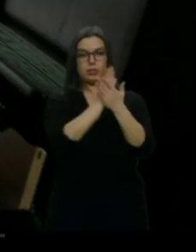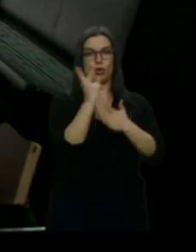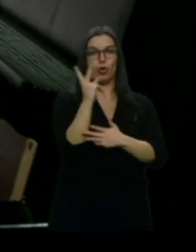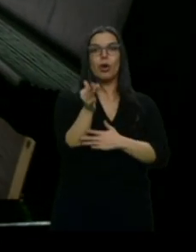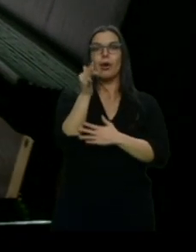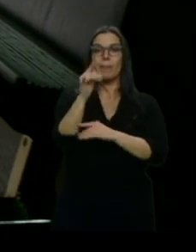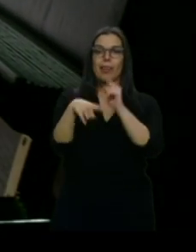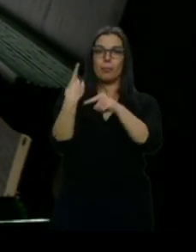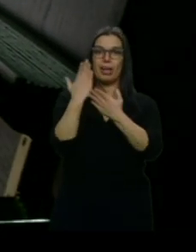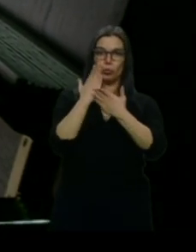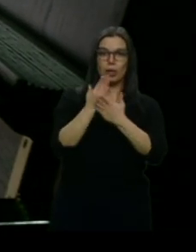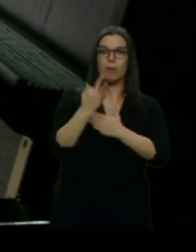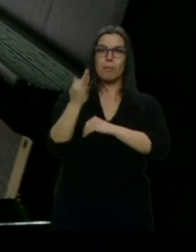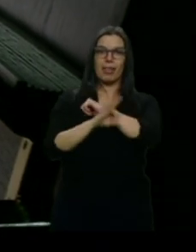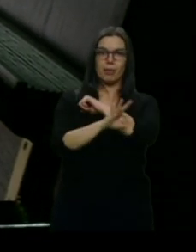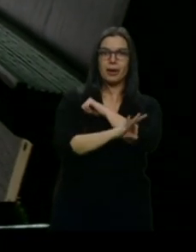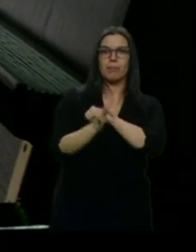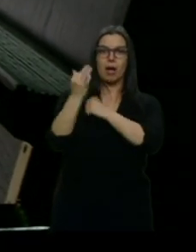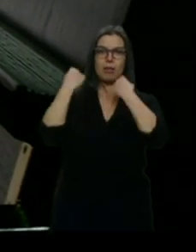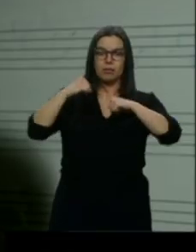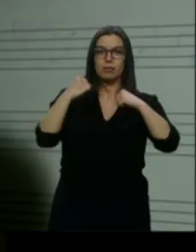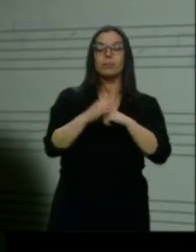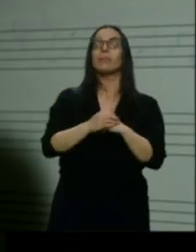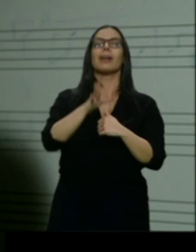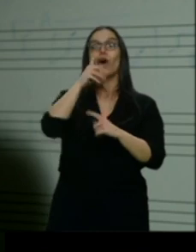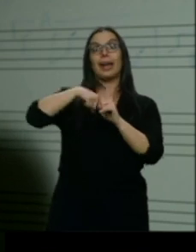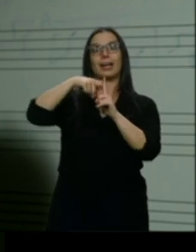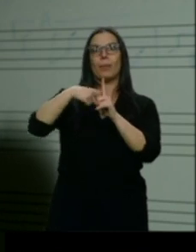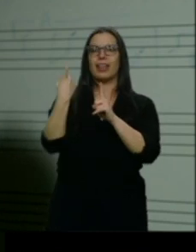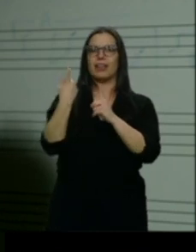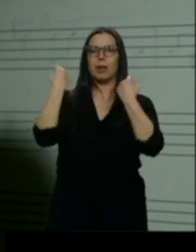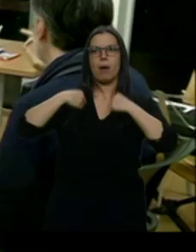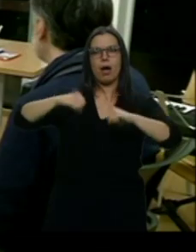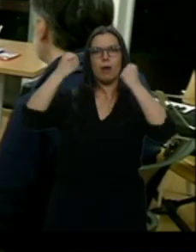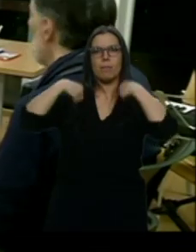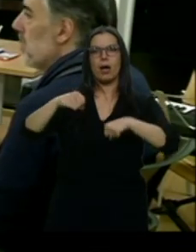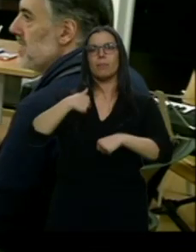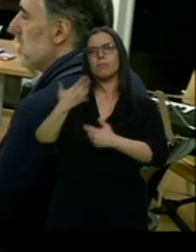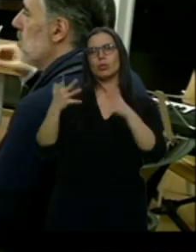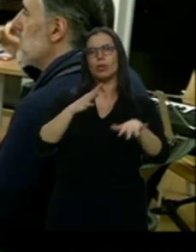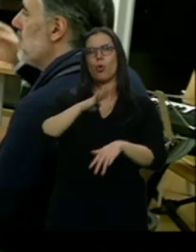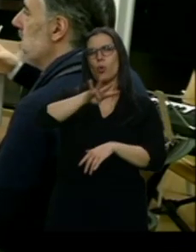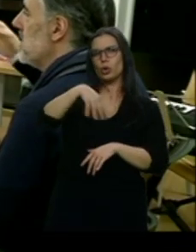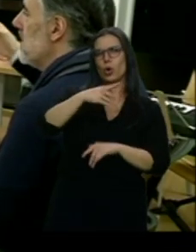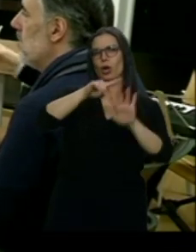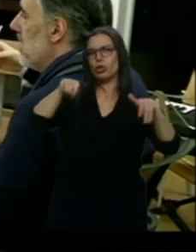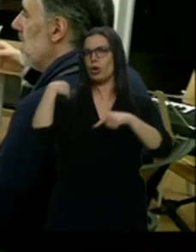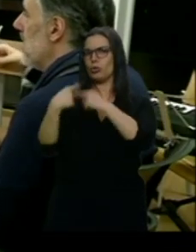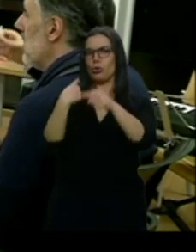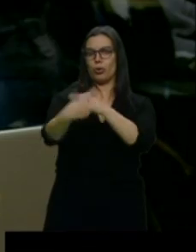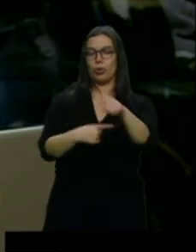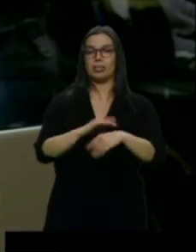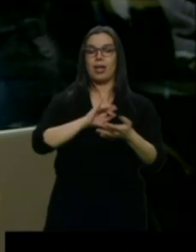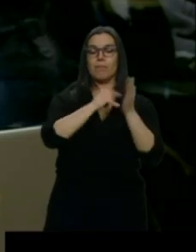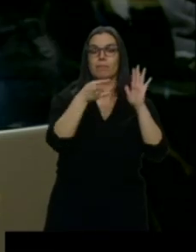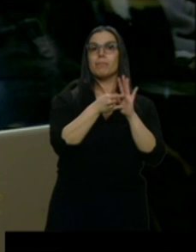Porque a este nivel ya el instrumento requiere ensayar mucho. Estoy entre cuatro y seis horas diarias. El plan de estudios hace coincidir primero y segundo de